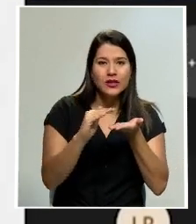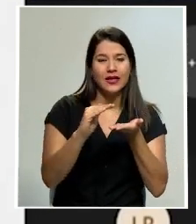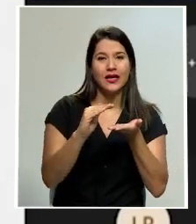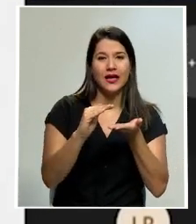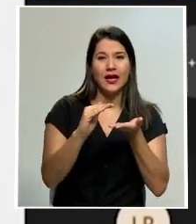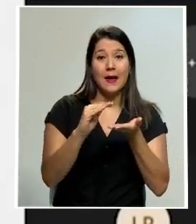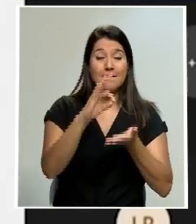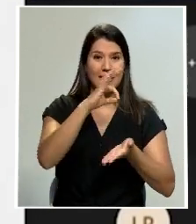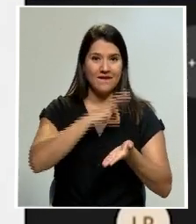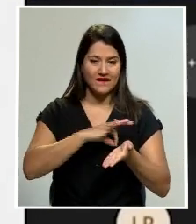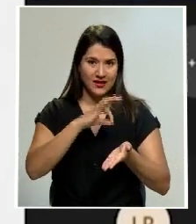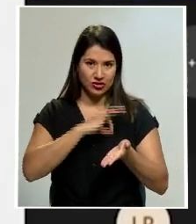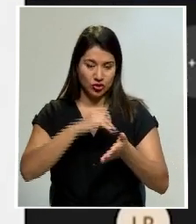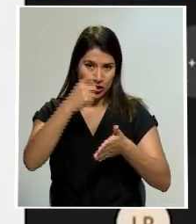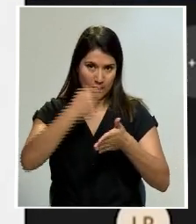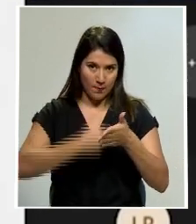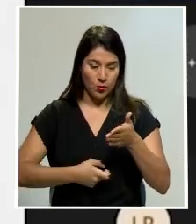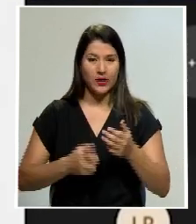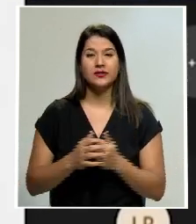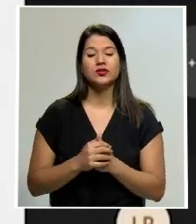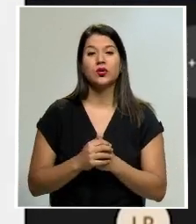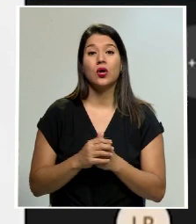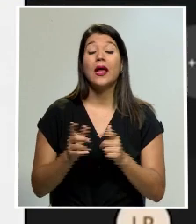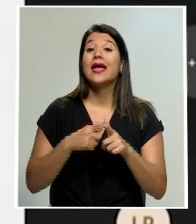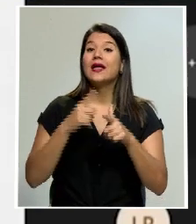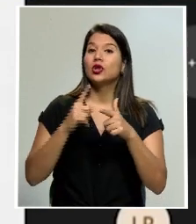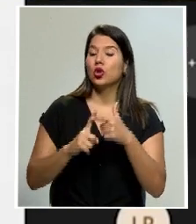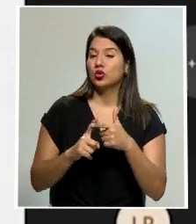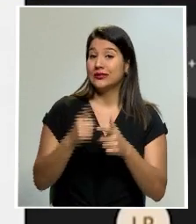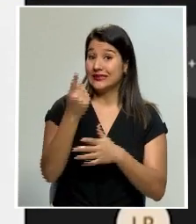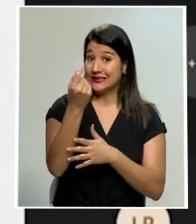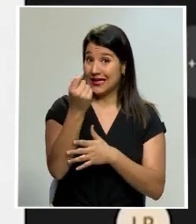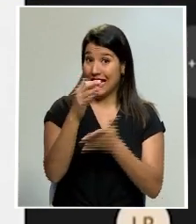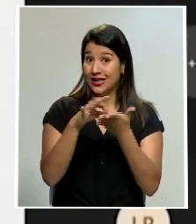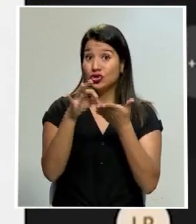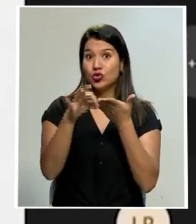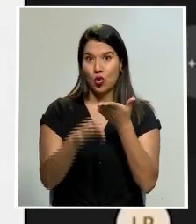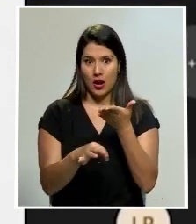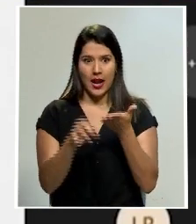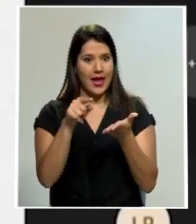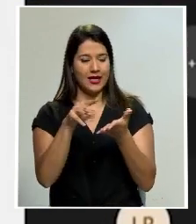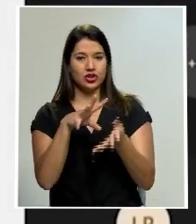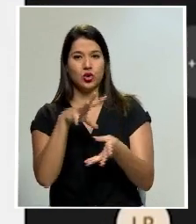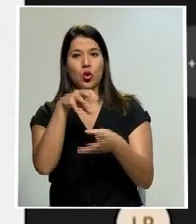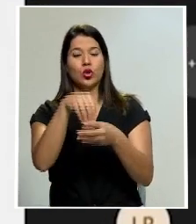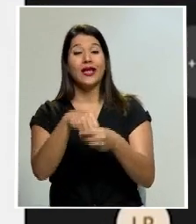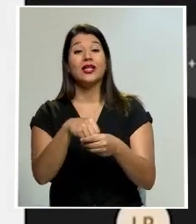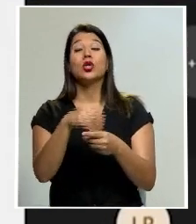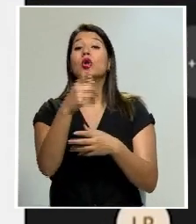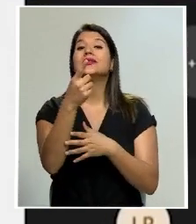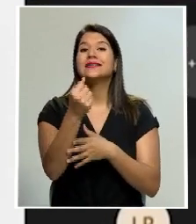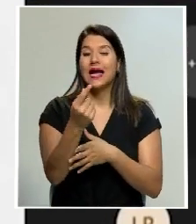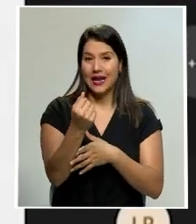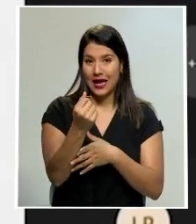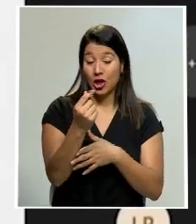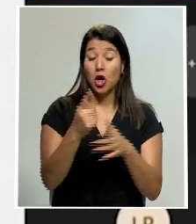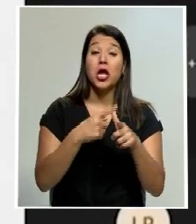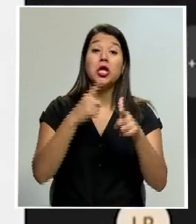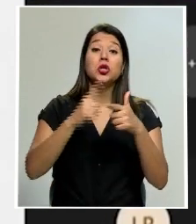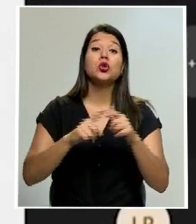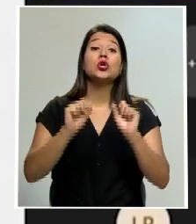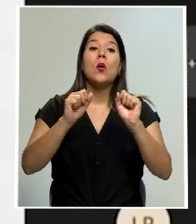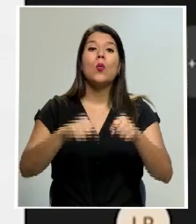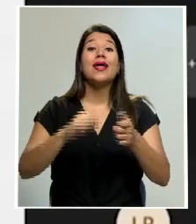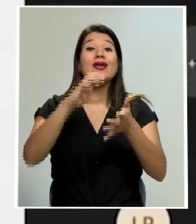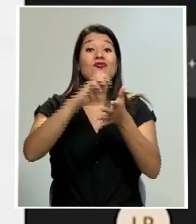las cosas, considerando el salario escolar como parte del salario, la opción del de vengado mensual con